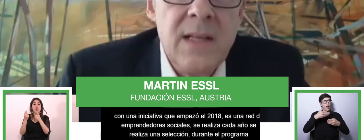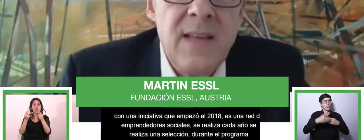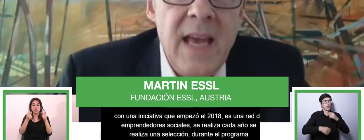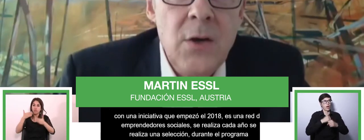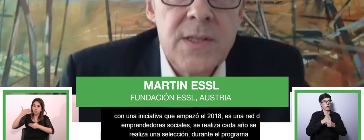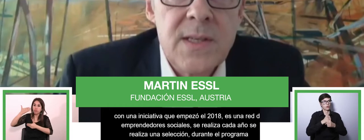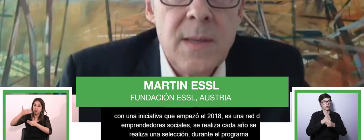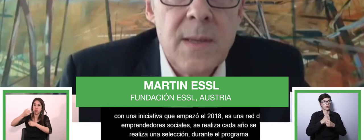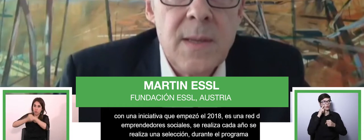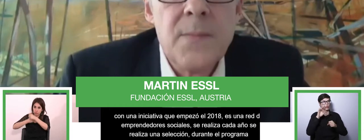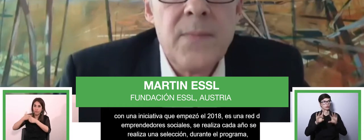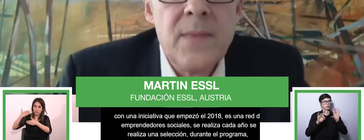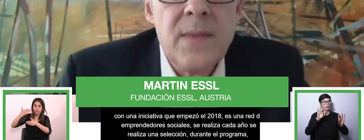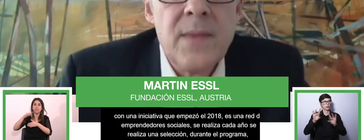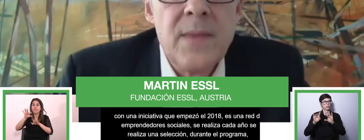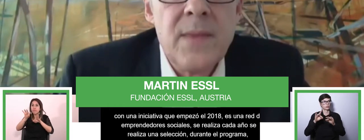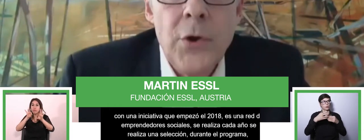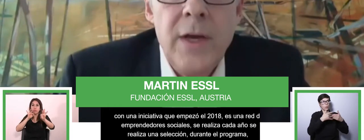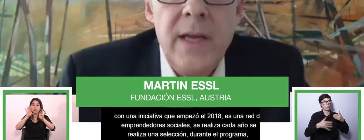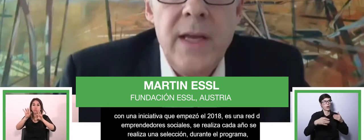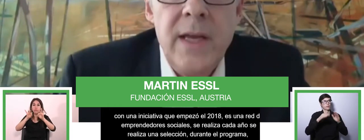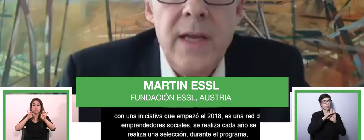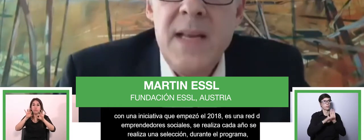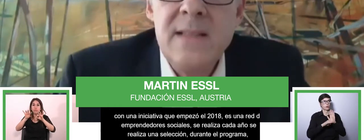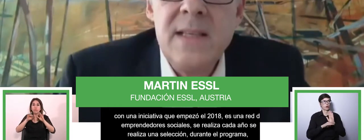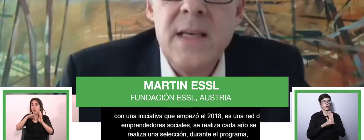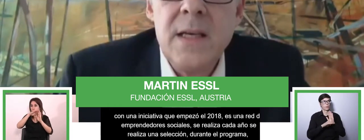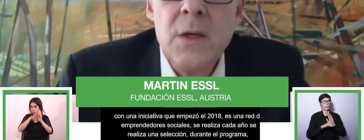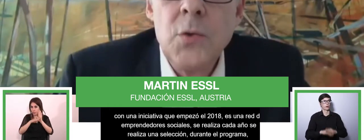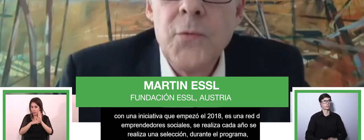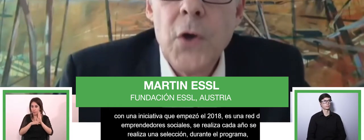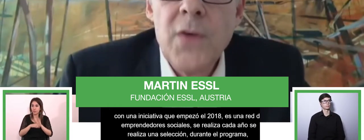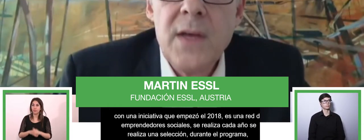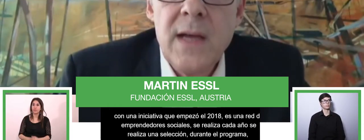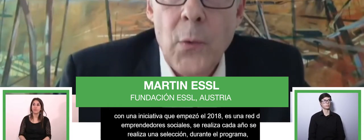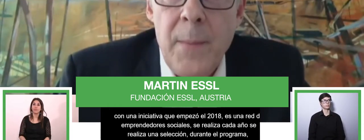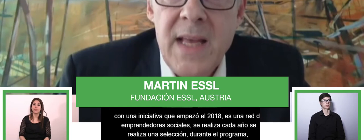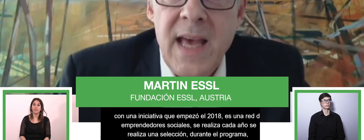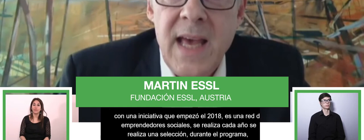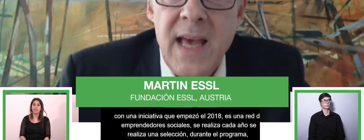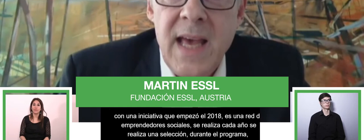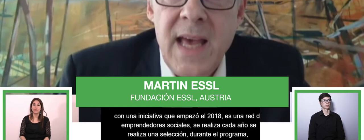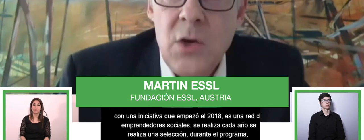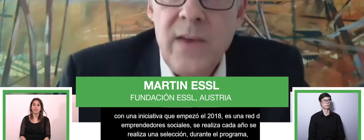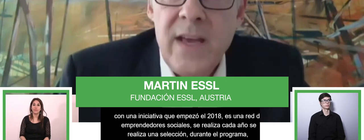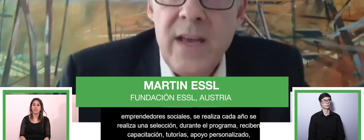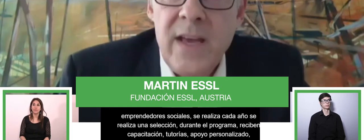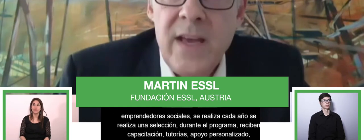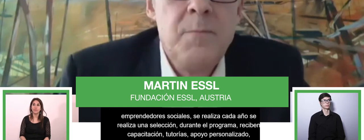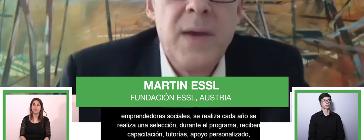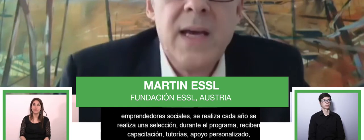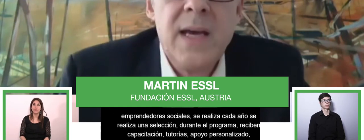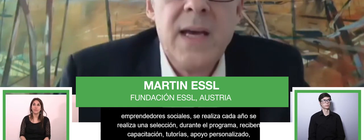capacitación, tutoría, apoyo personalizado, trabajo en redes, en discapacidad, para